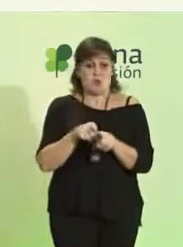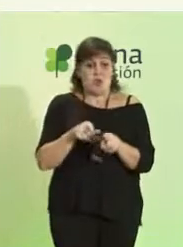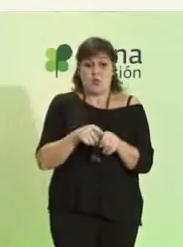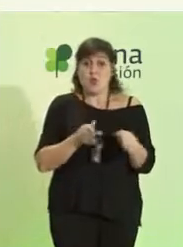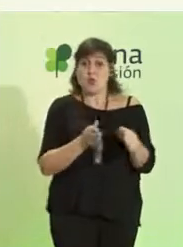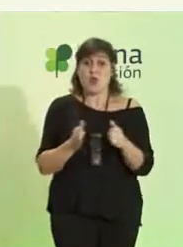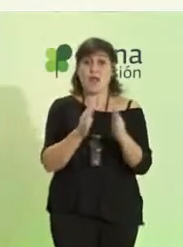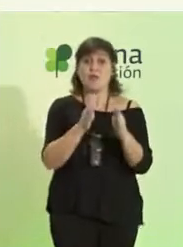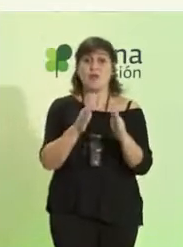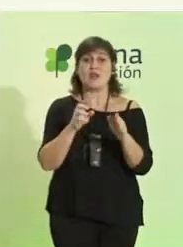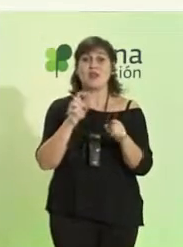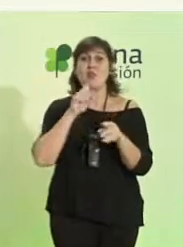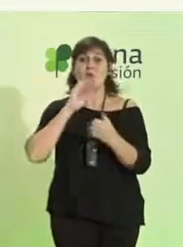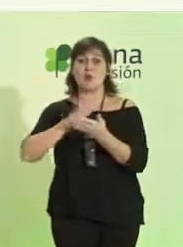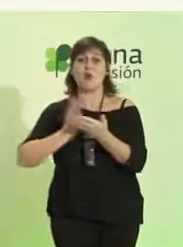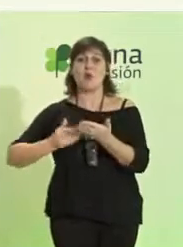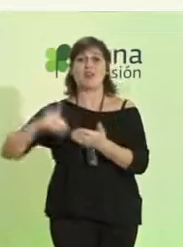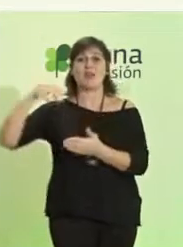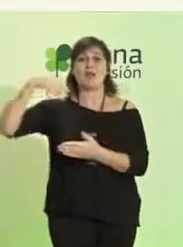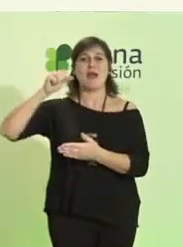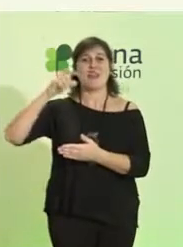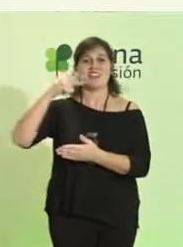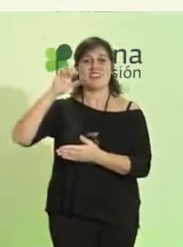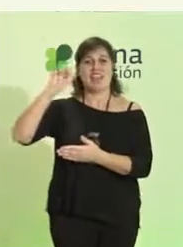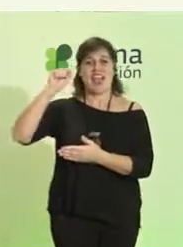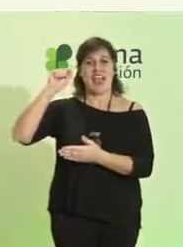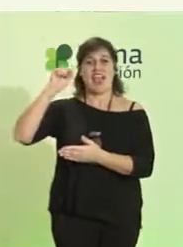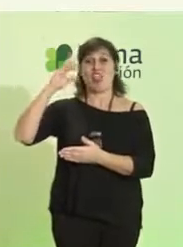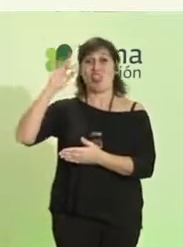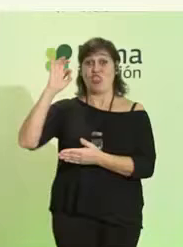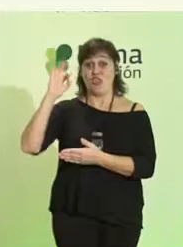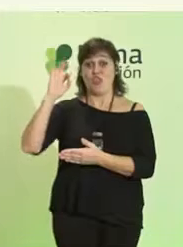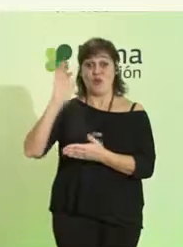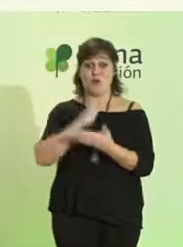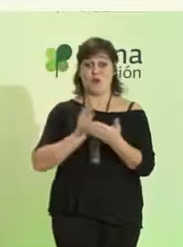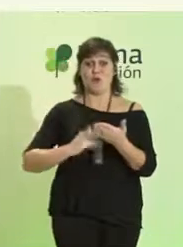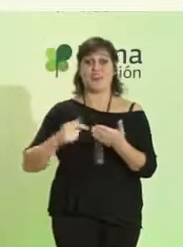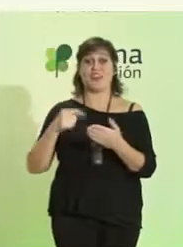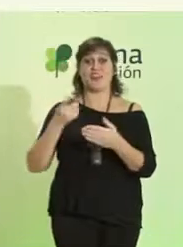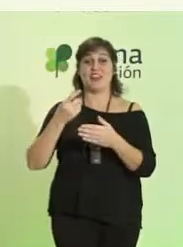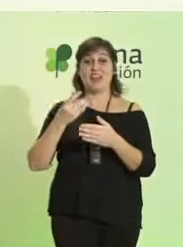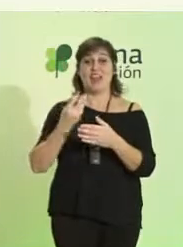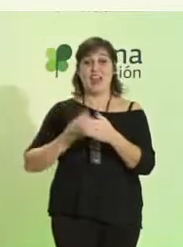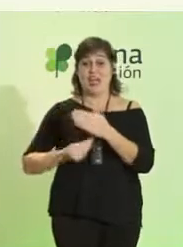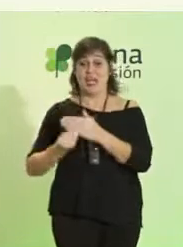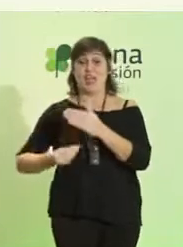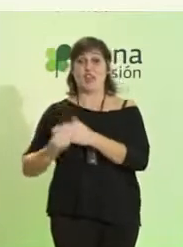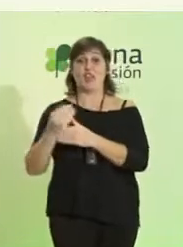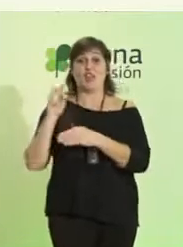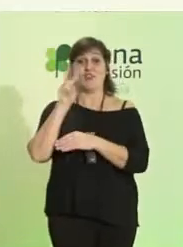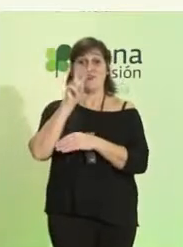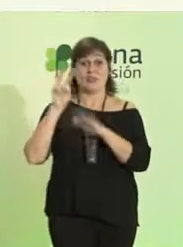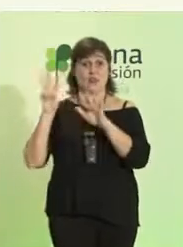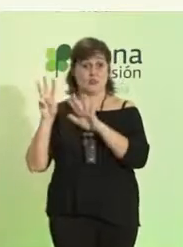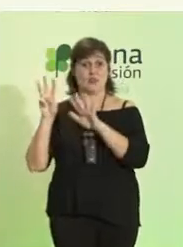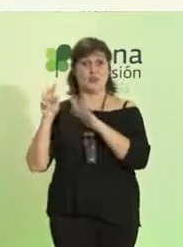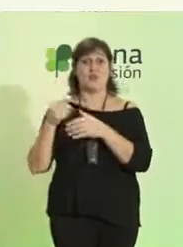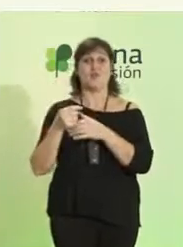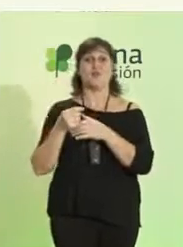como diría Machado, poeta sevillano, de la generación del 98, se hace camino al andar